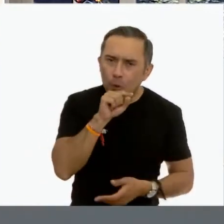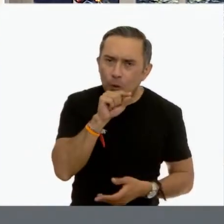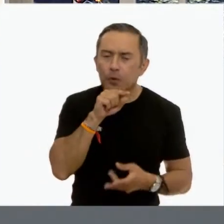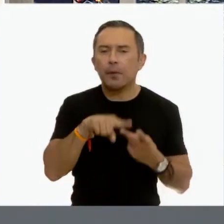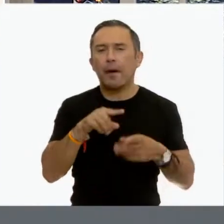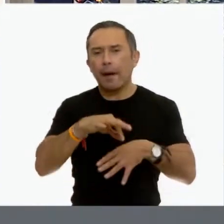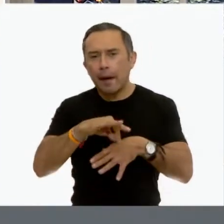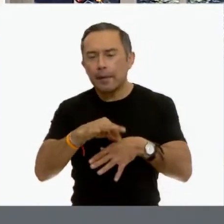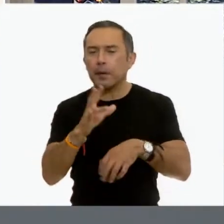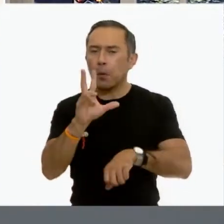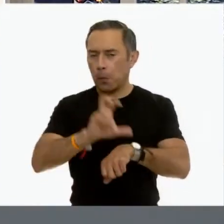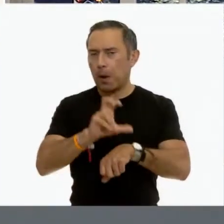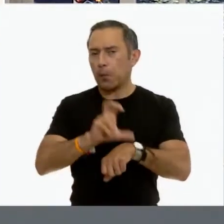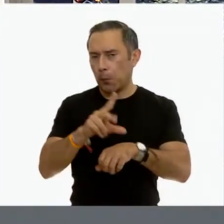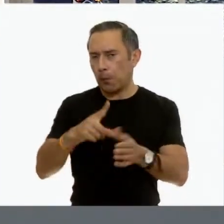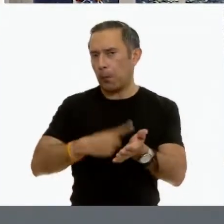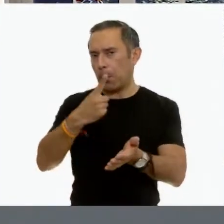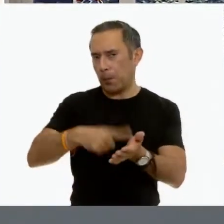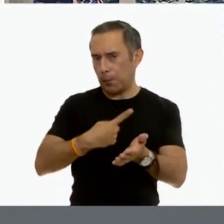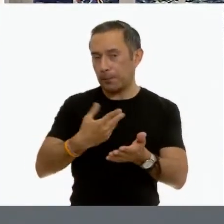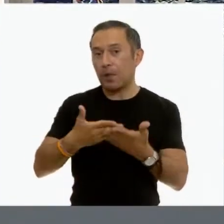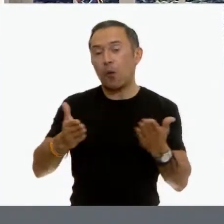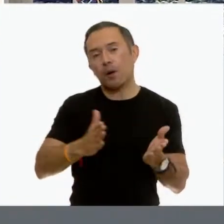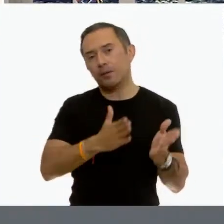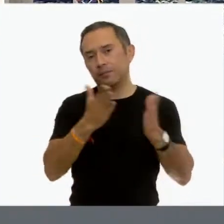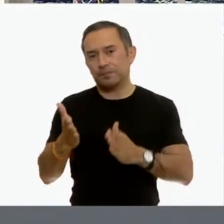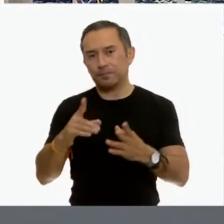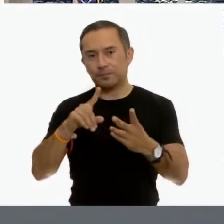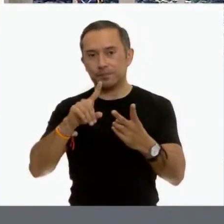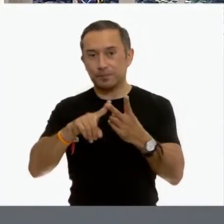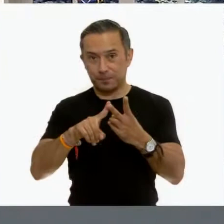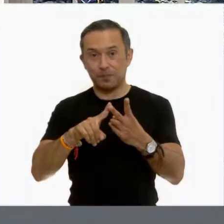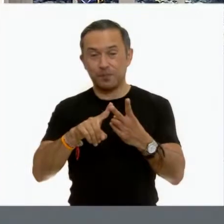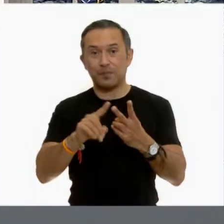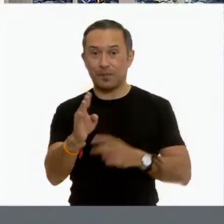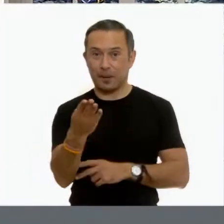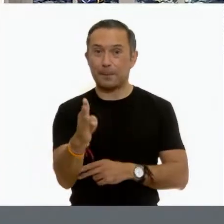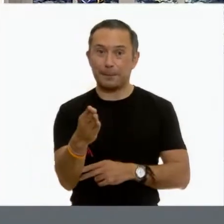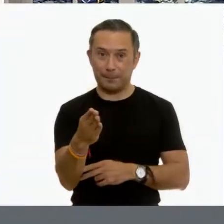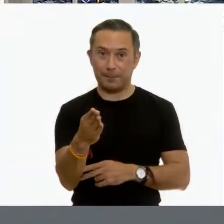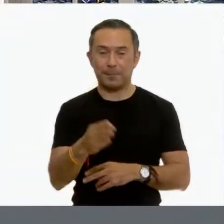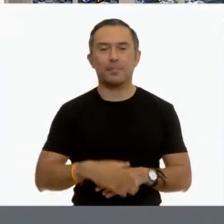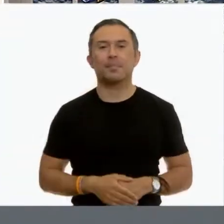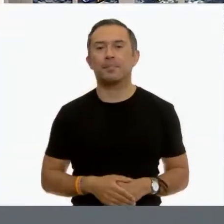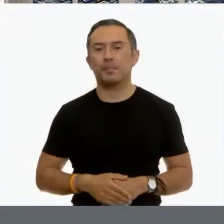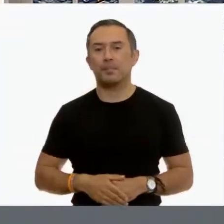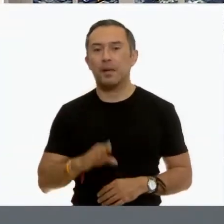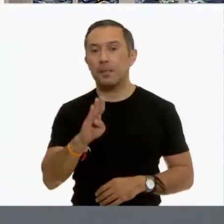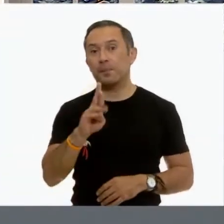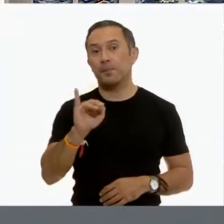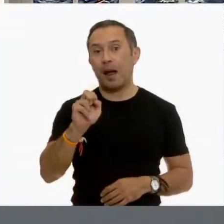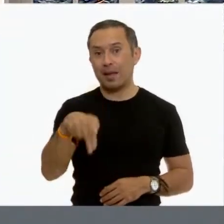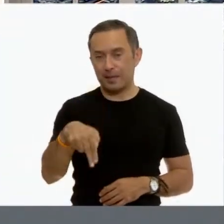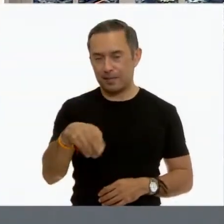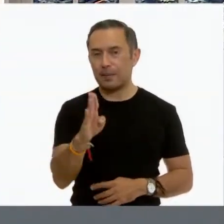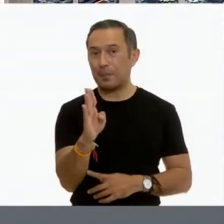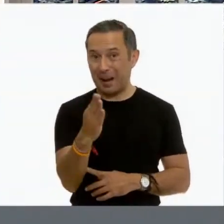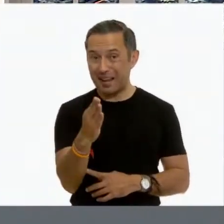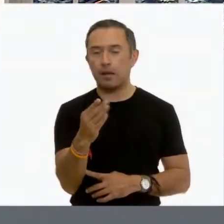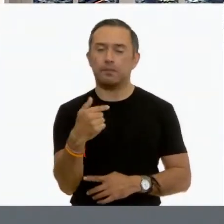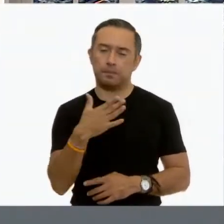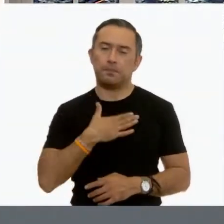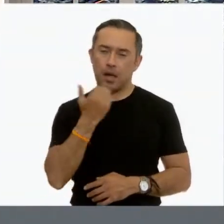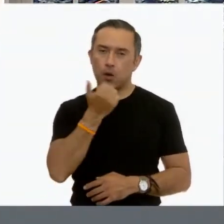huevo. Ahora vamos con Brian. Brian es otro de mis alumnos. Él es muy